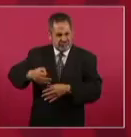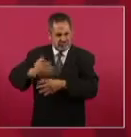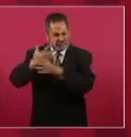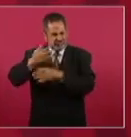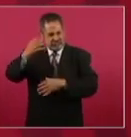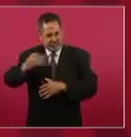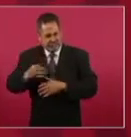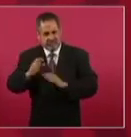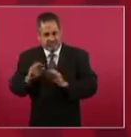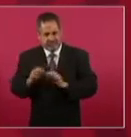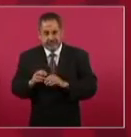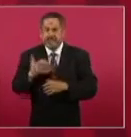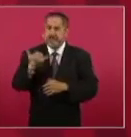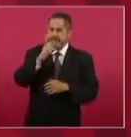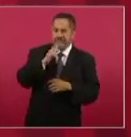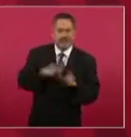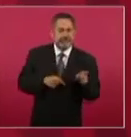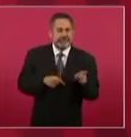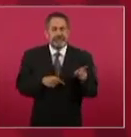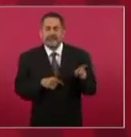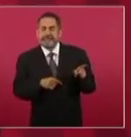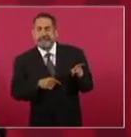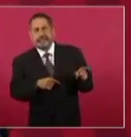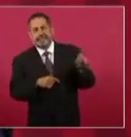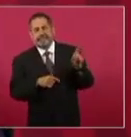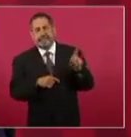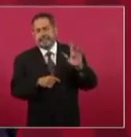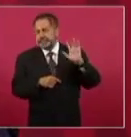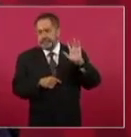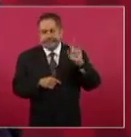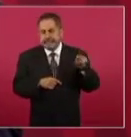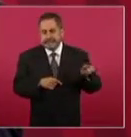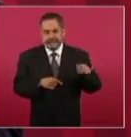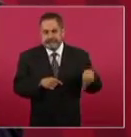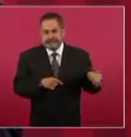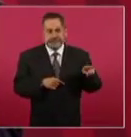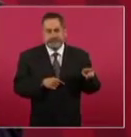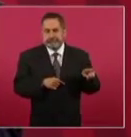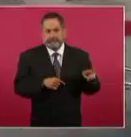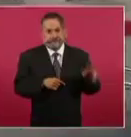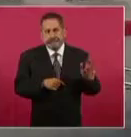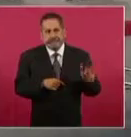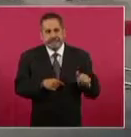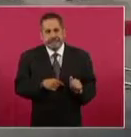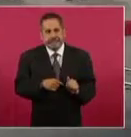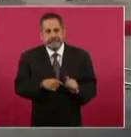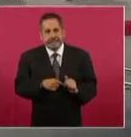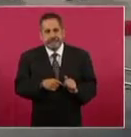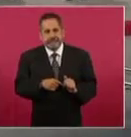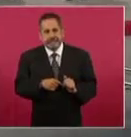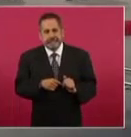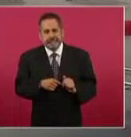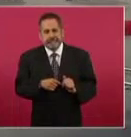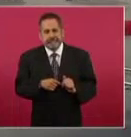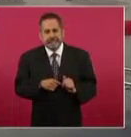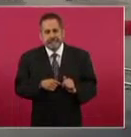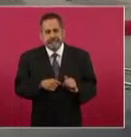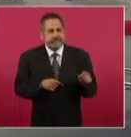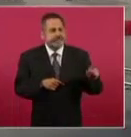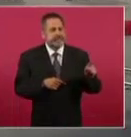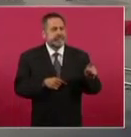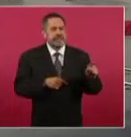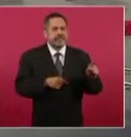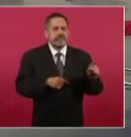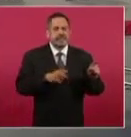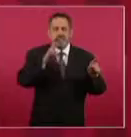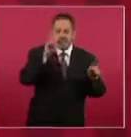los voceros